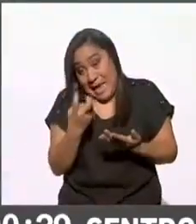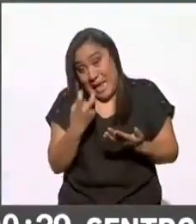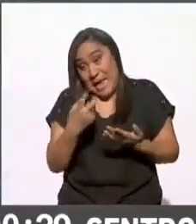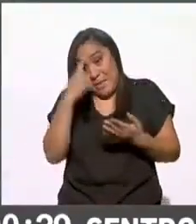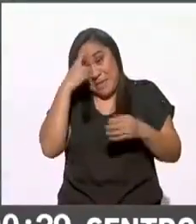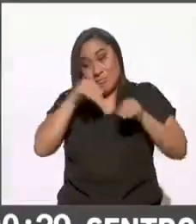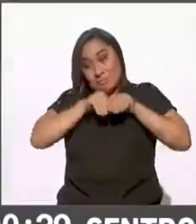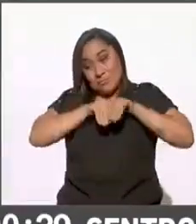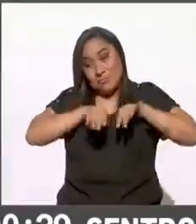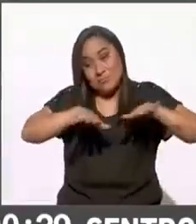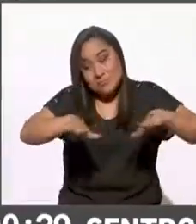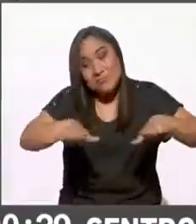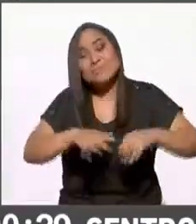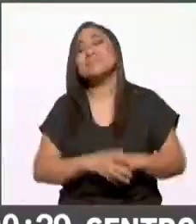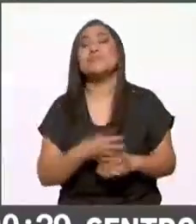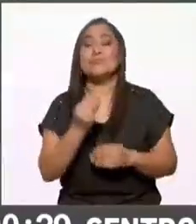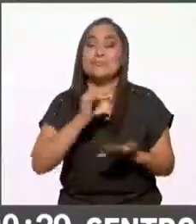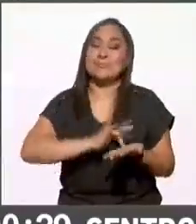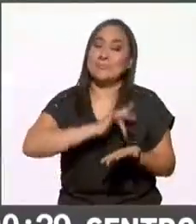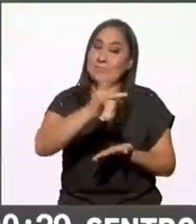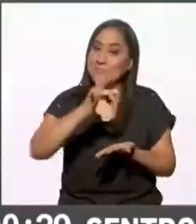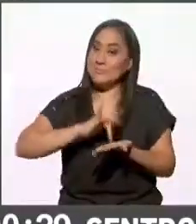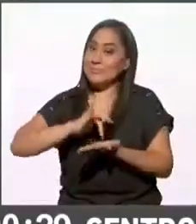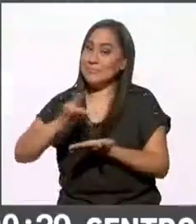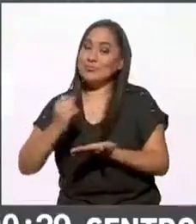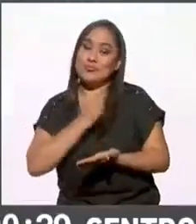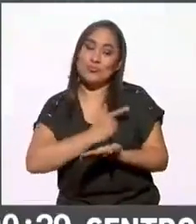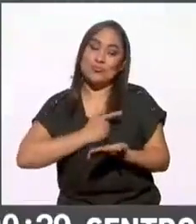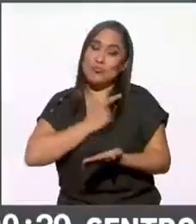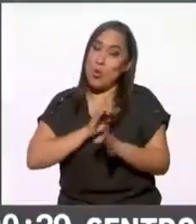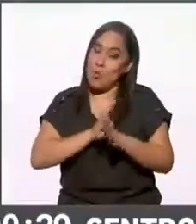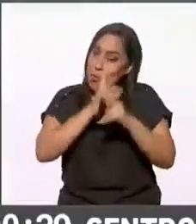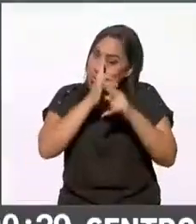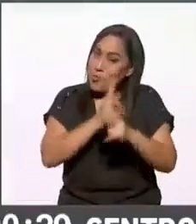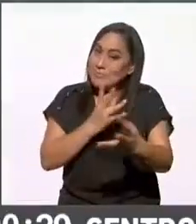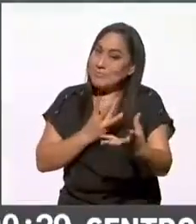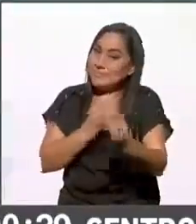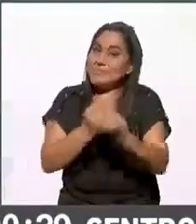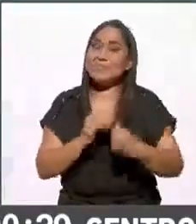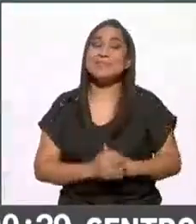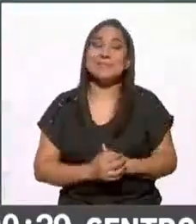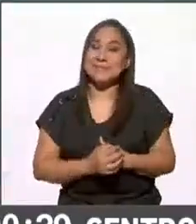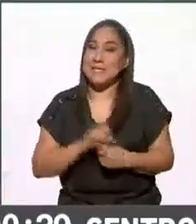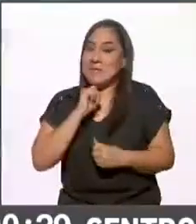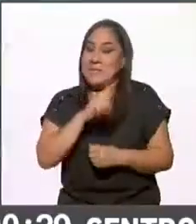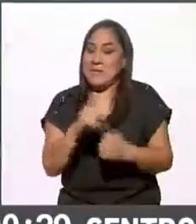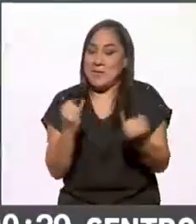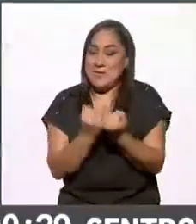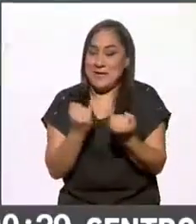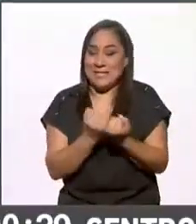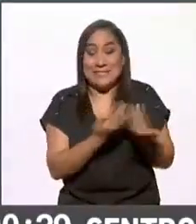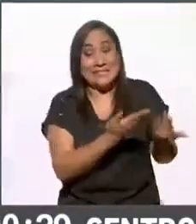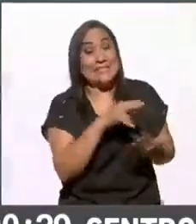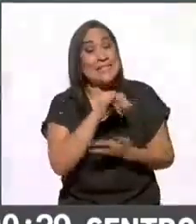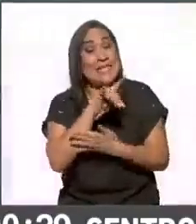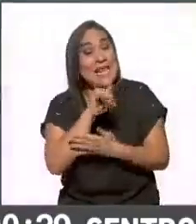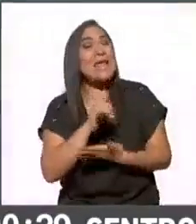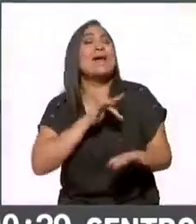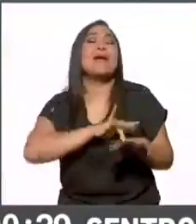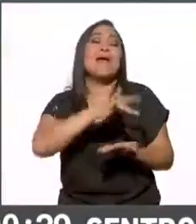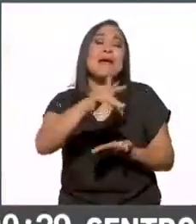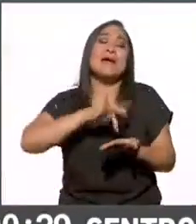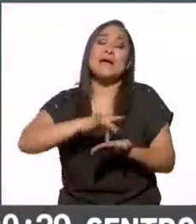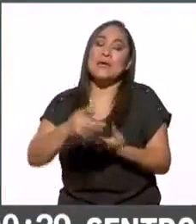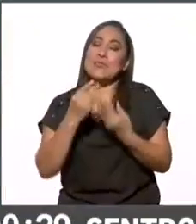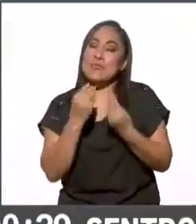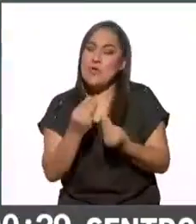mejor de estas elecciones muchas gracias y para mí ha sido un verdadero honor compartir igualmente Natalia muchísimas gracias la